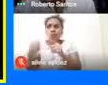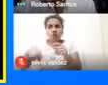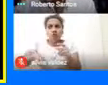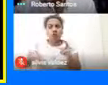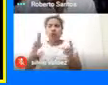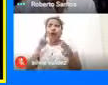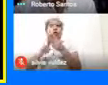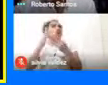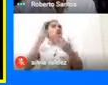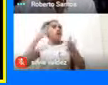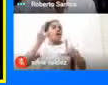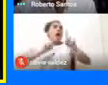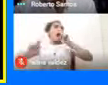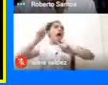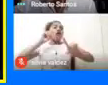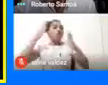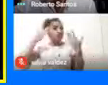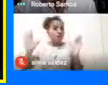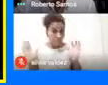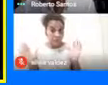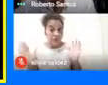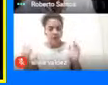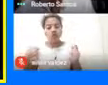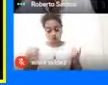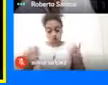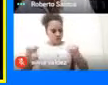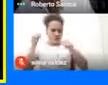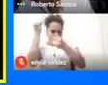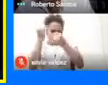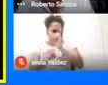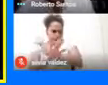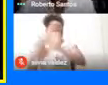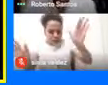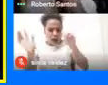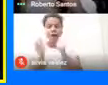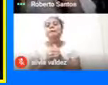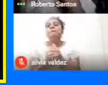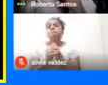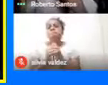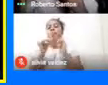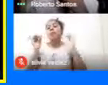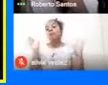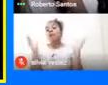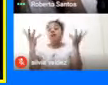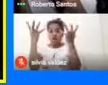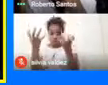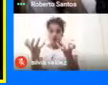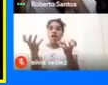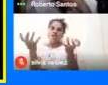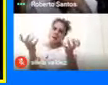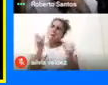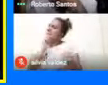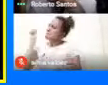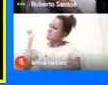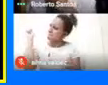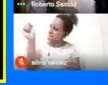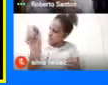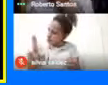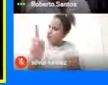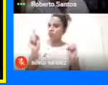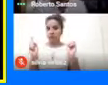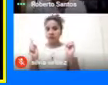Conocíamos Y bueno Yo ya como para finalizar Y quiero como Preguntarte